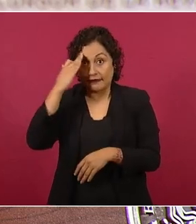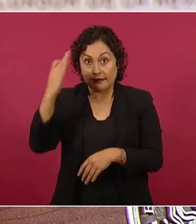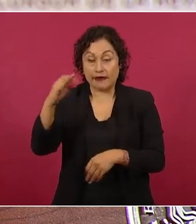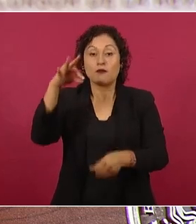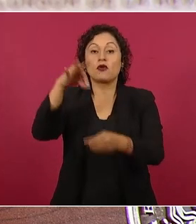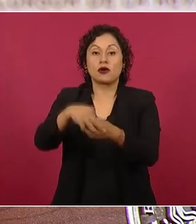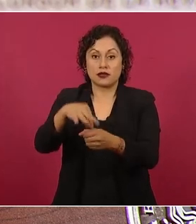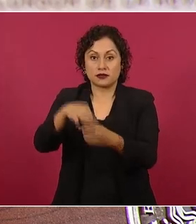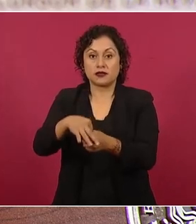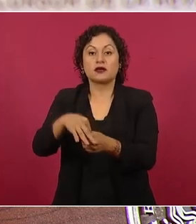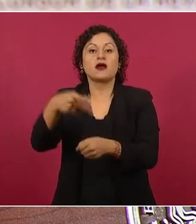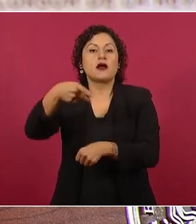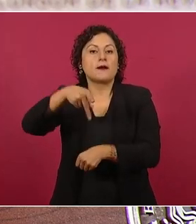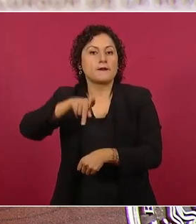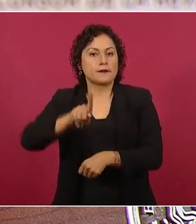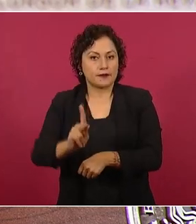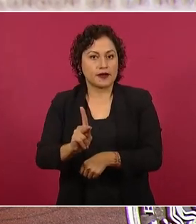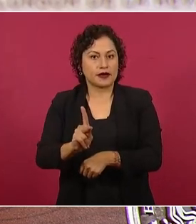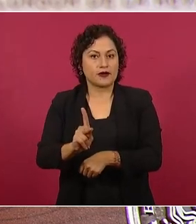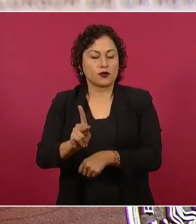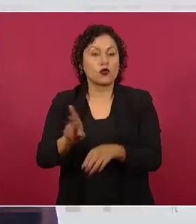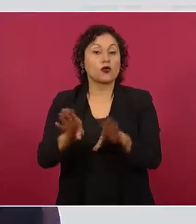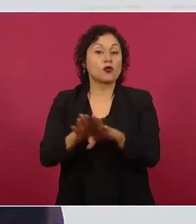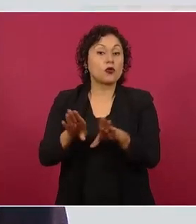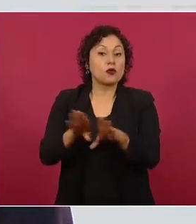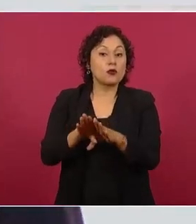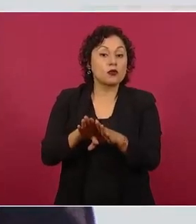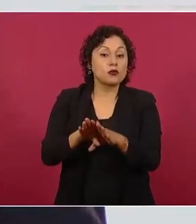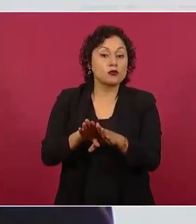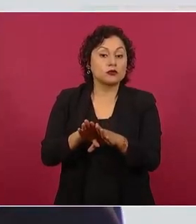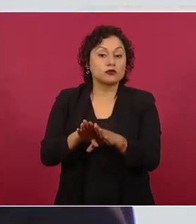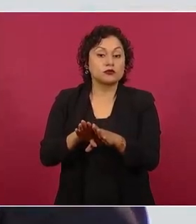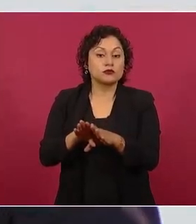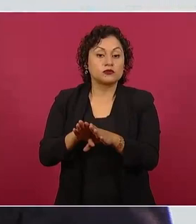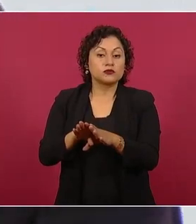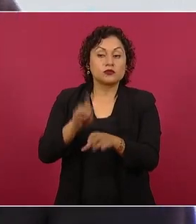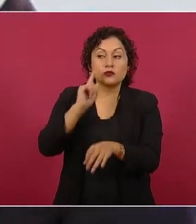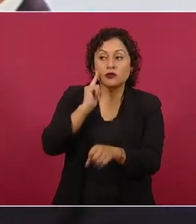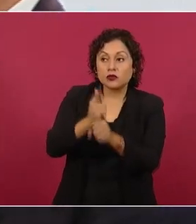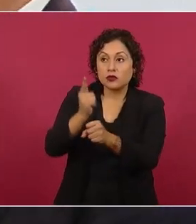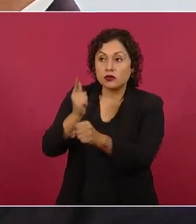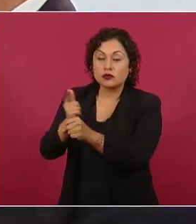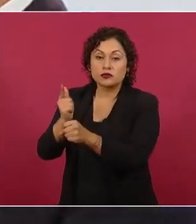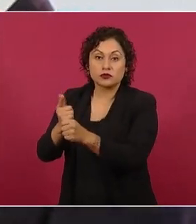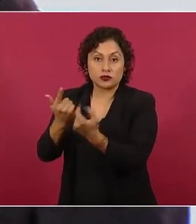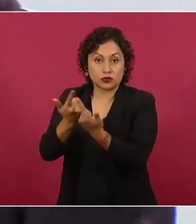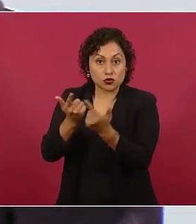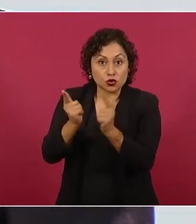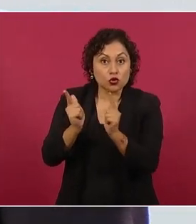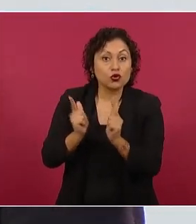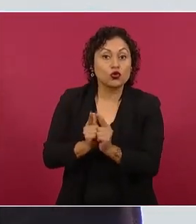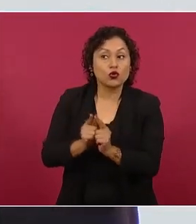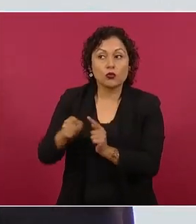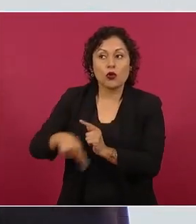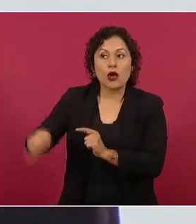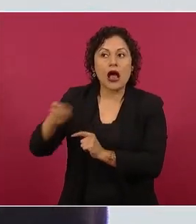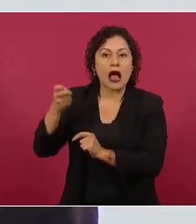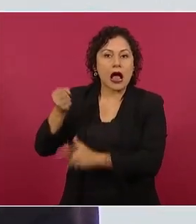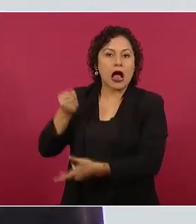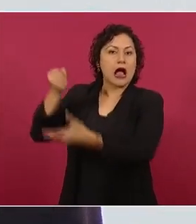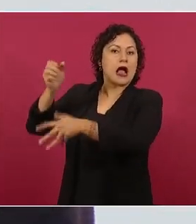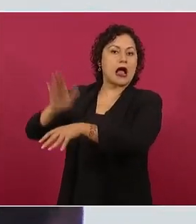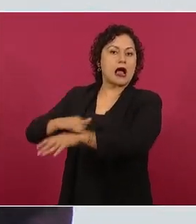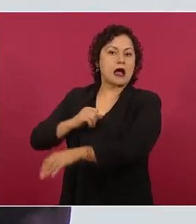sin subsidiar preferentemente a las burocracias partidistas como ahora se